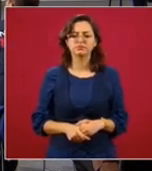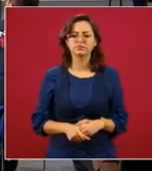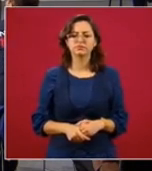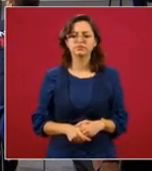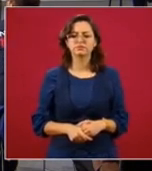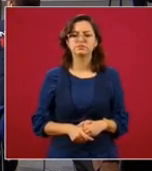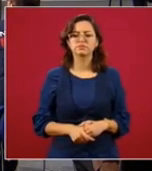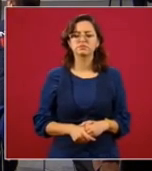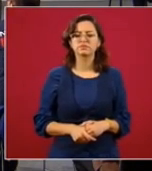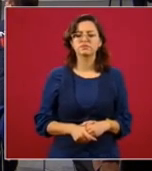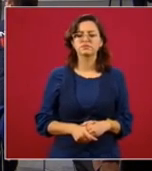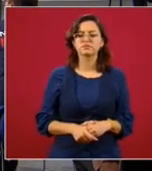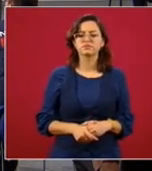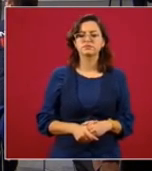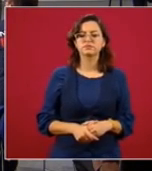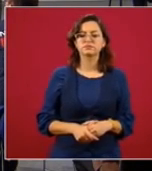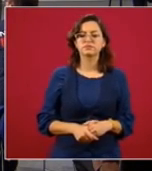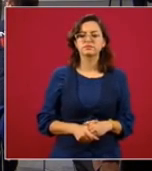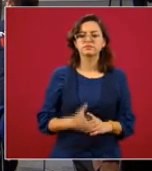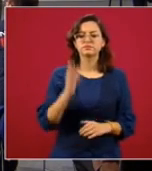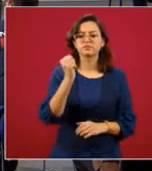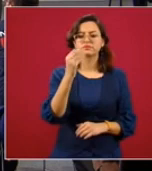Nueve estados sin homicidios ayer.